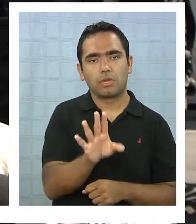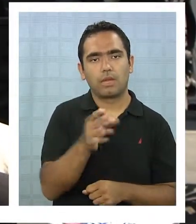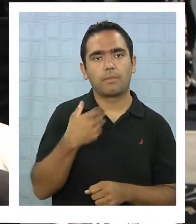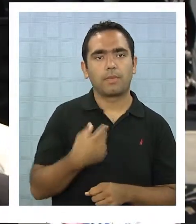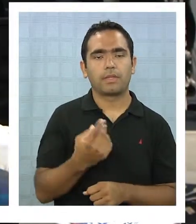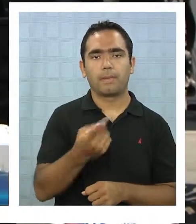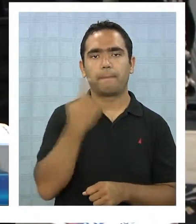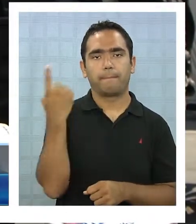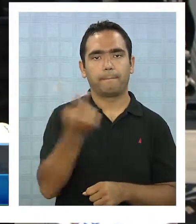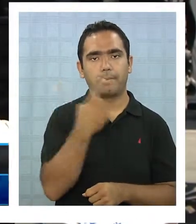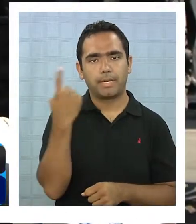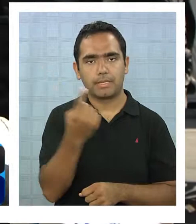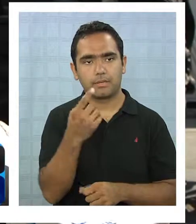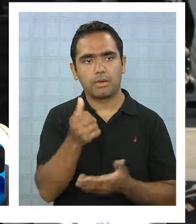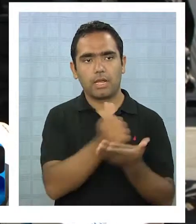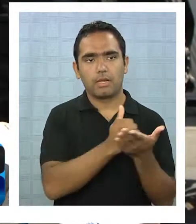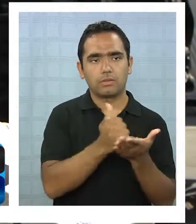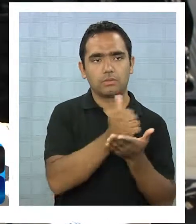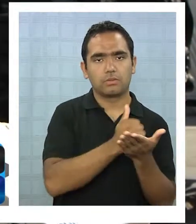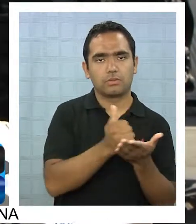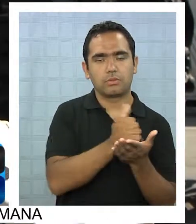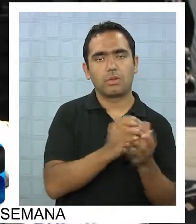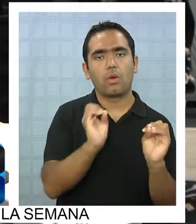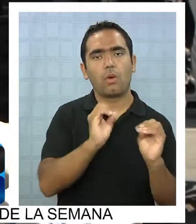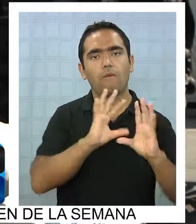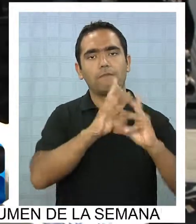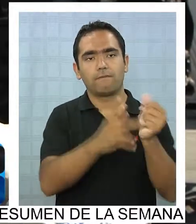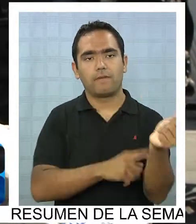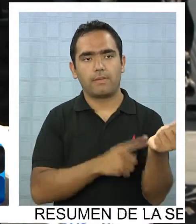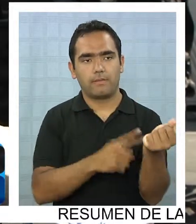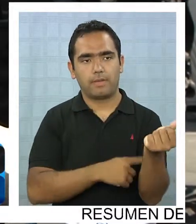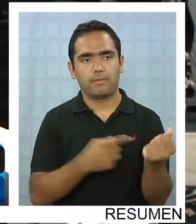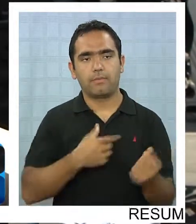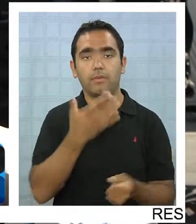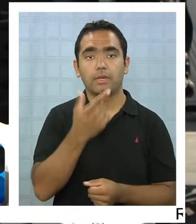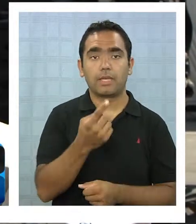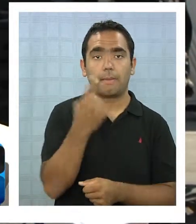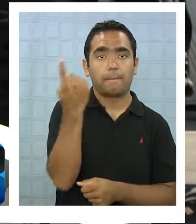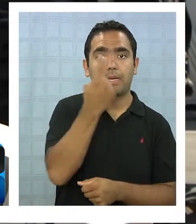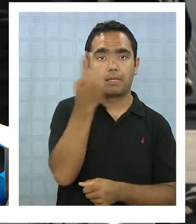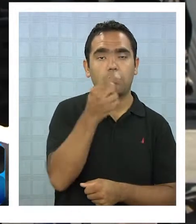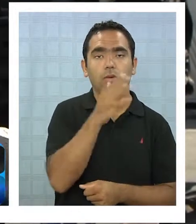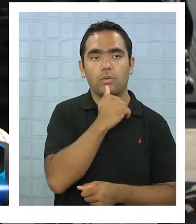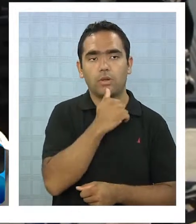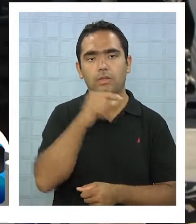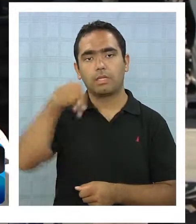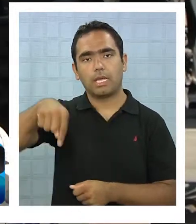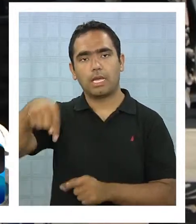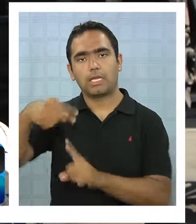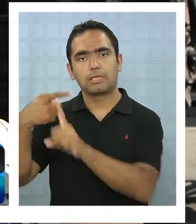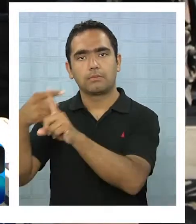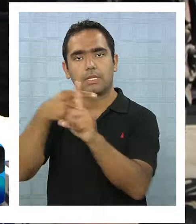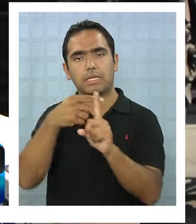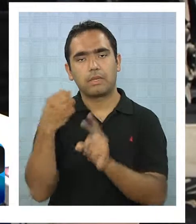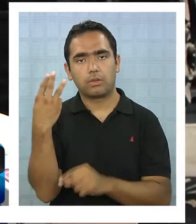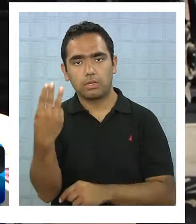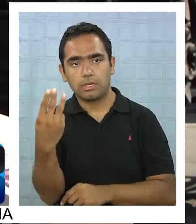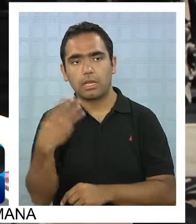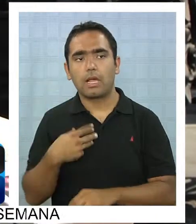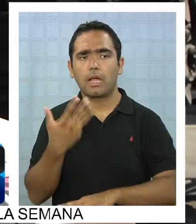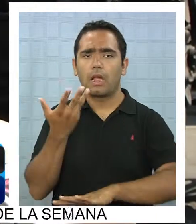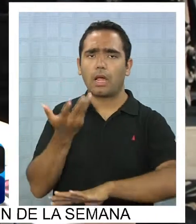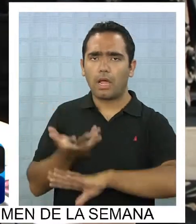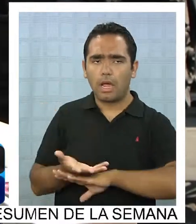particulares de asociaciones, bóvedas familiares, porque Nicho ya no tiene. Y acá en el cementerio 3, la verdad, sí